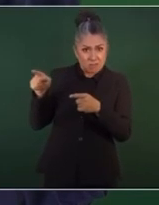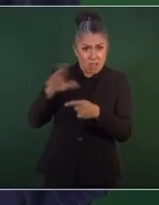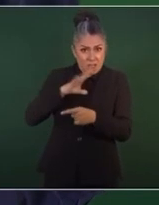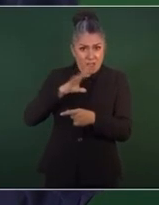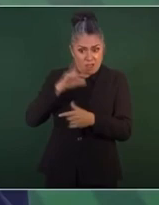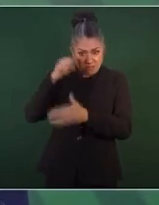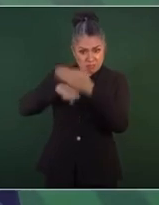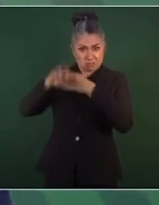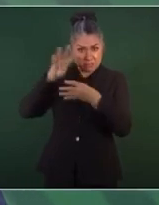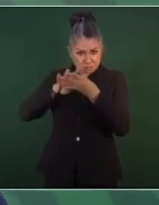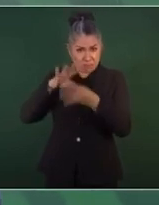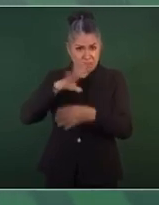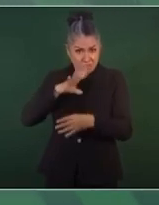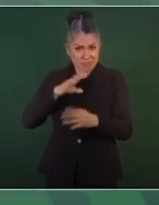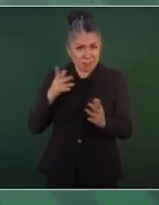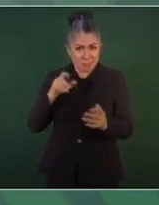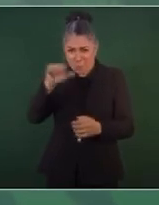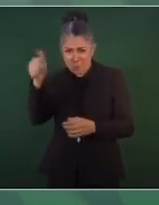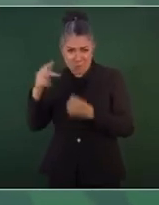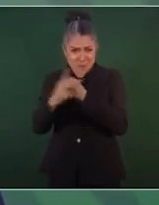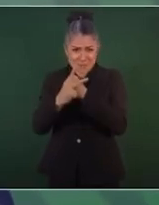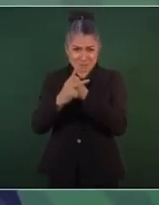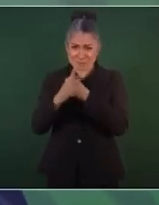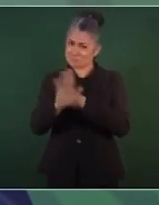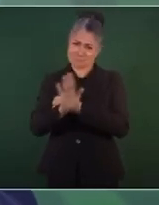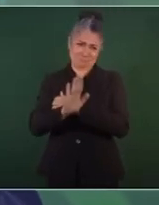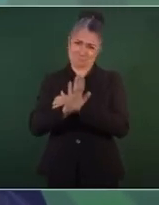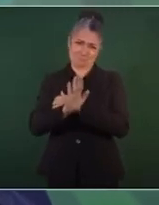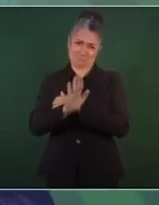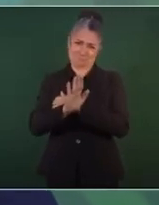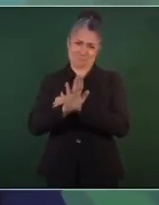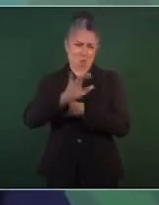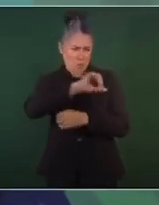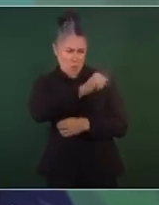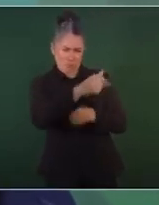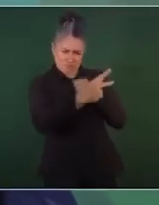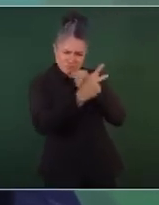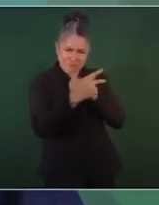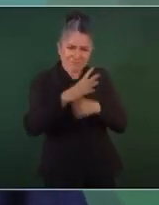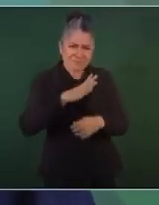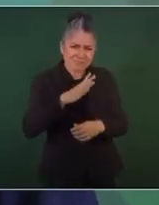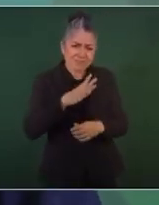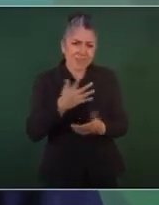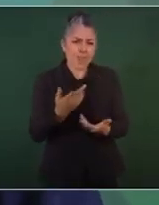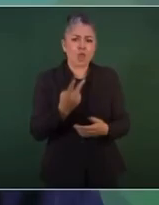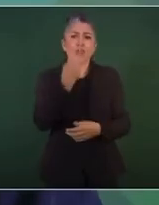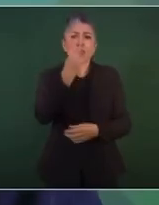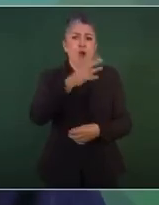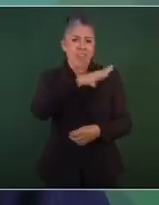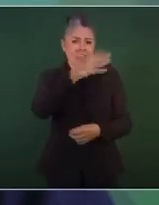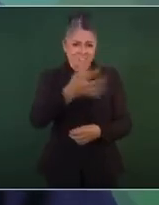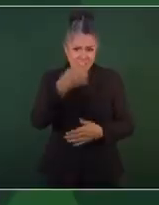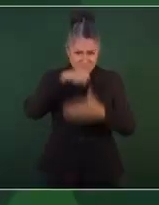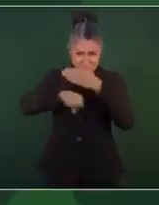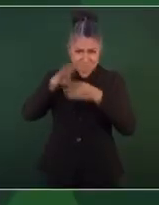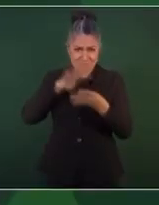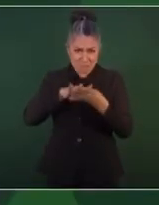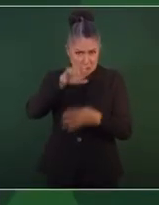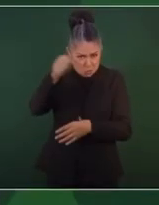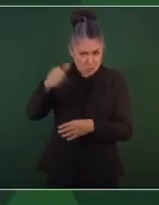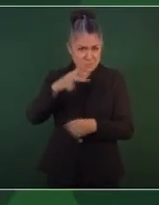en qué país hay dos generales presos